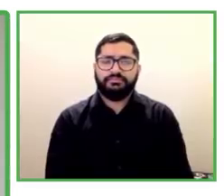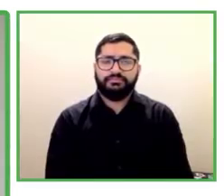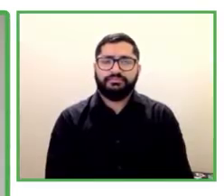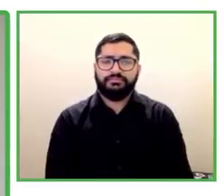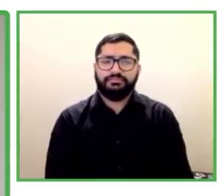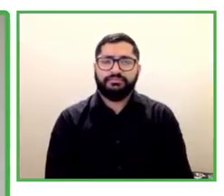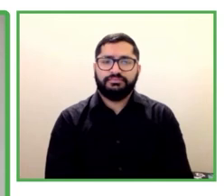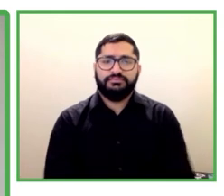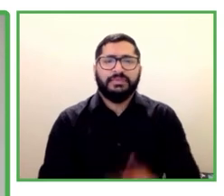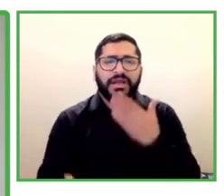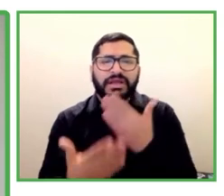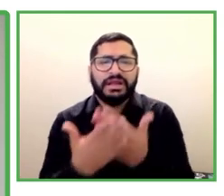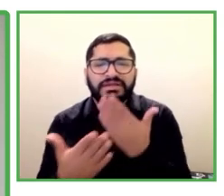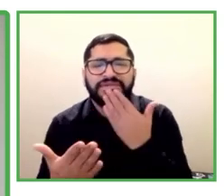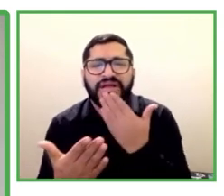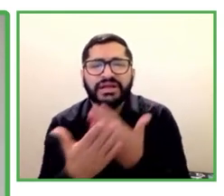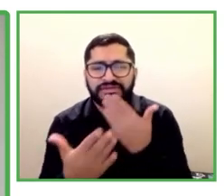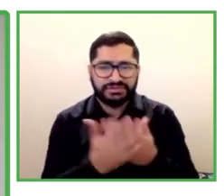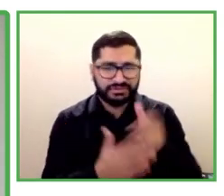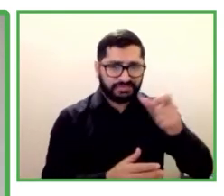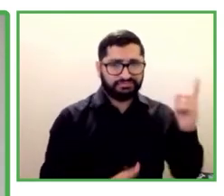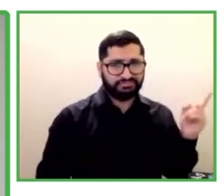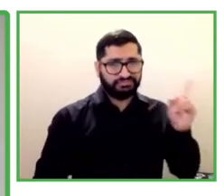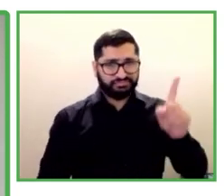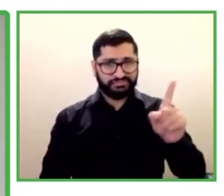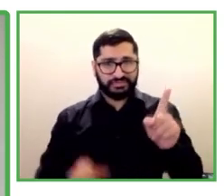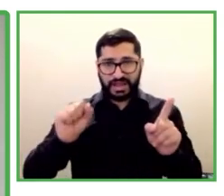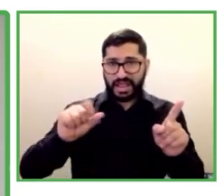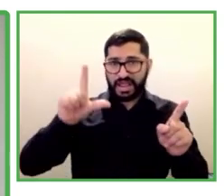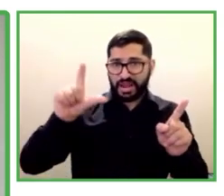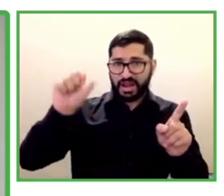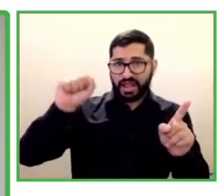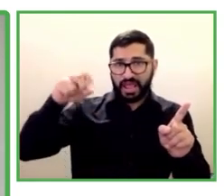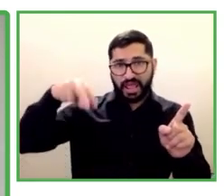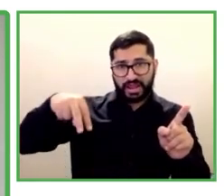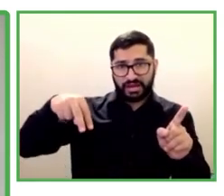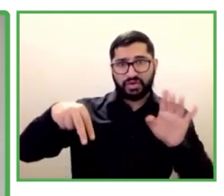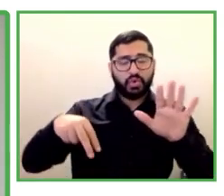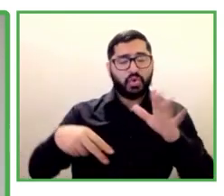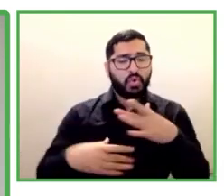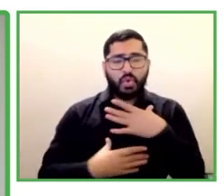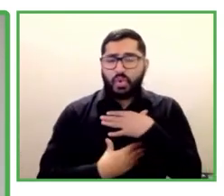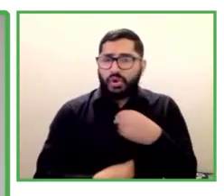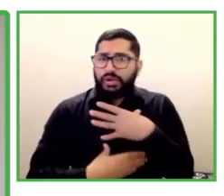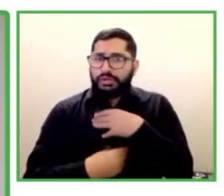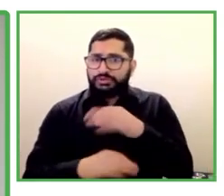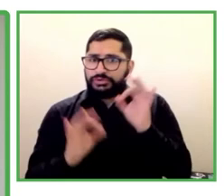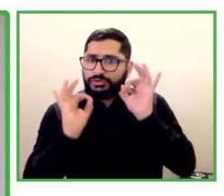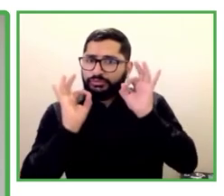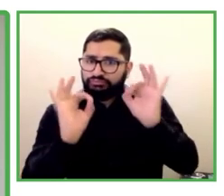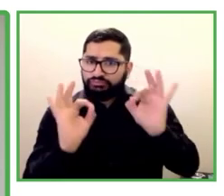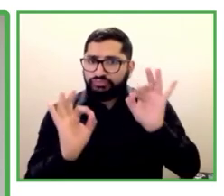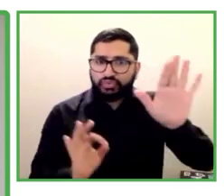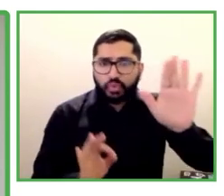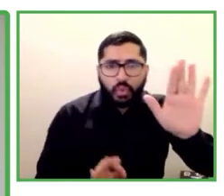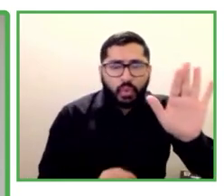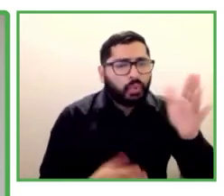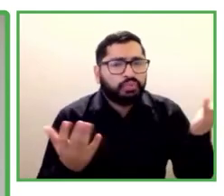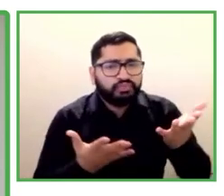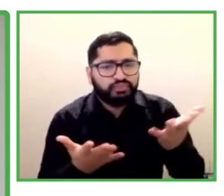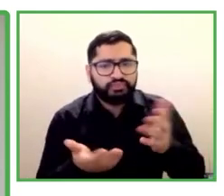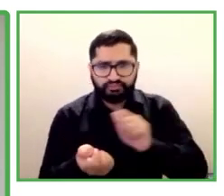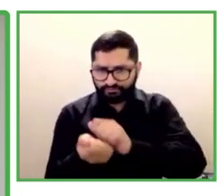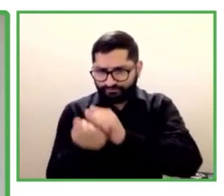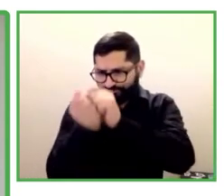Muchas gracias, Alan. Muy interesante ver cómo has manejado convertir tu agencia de